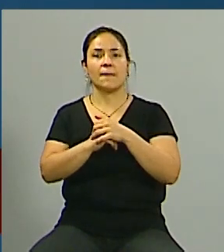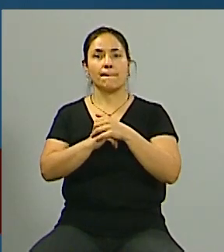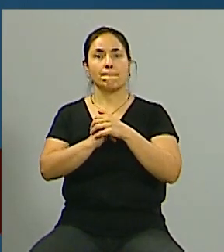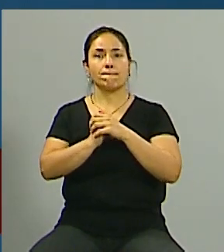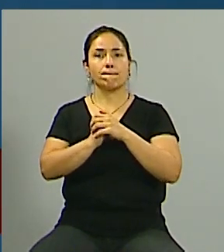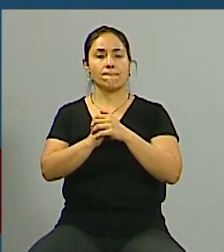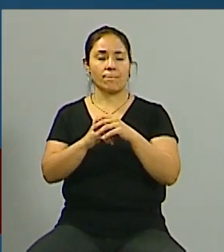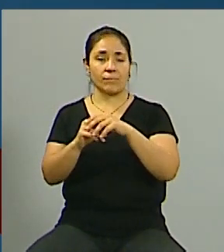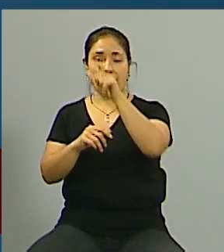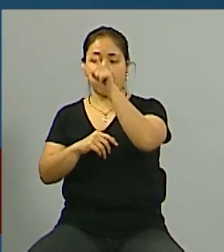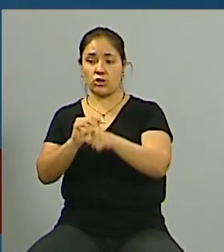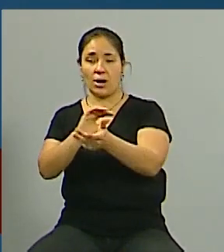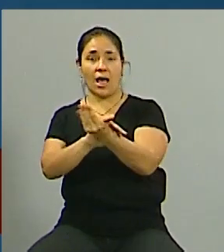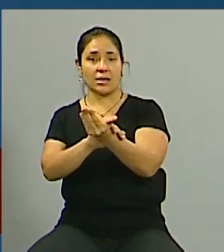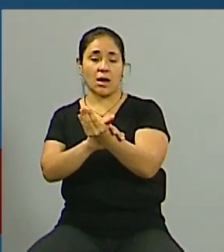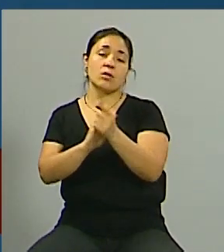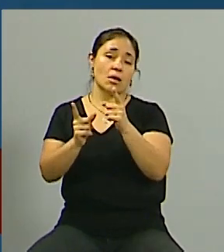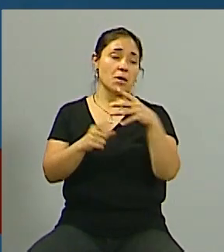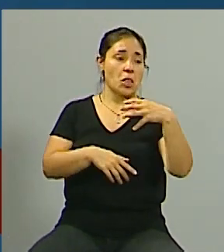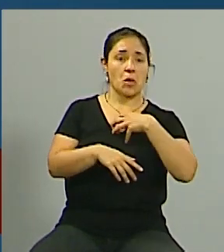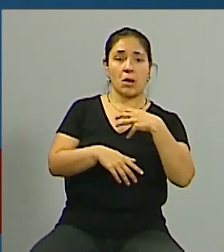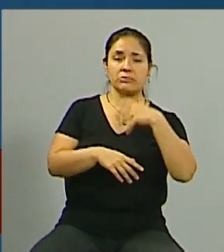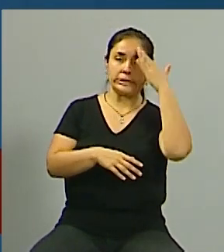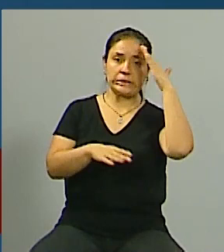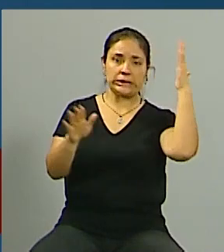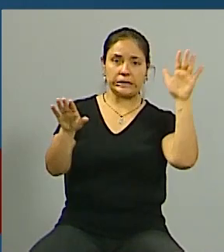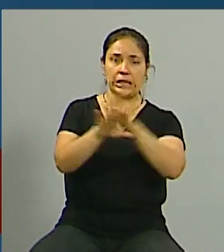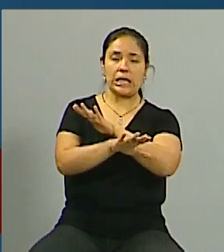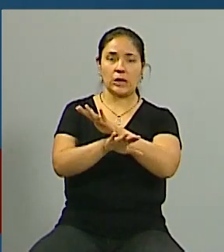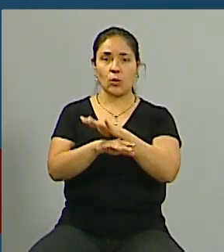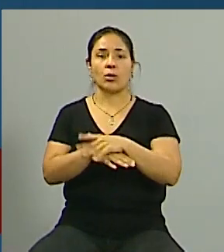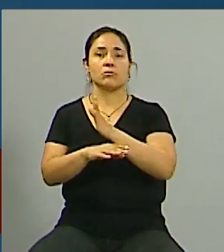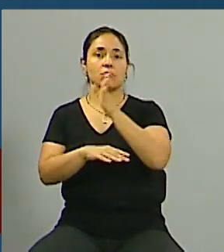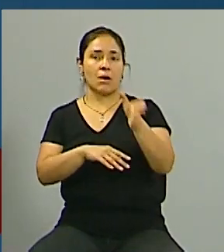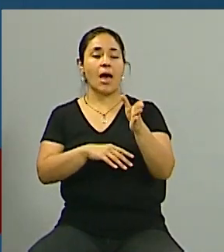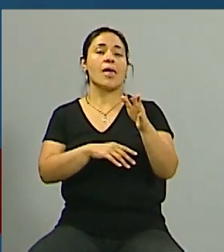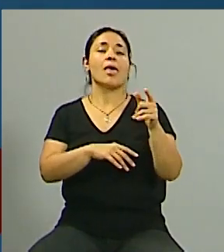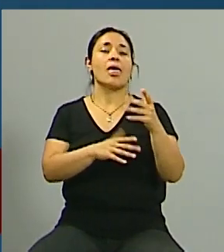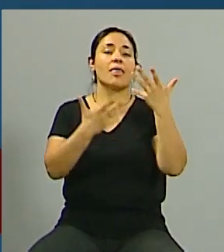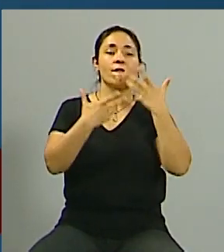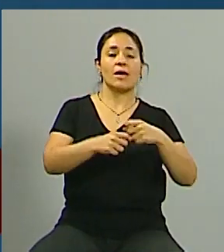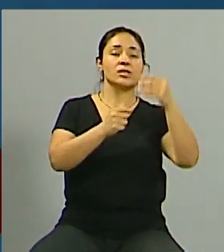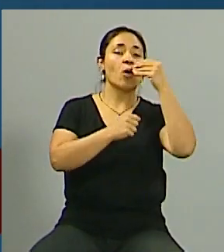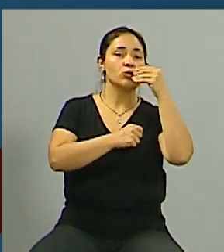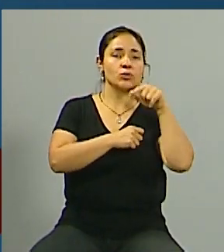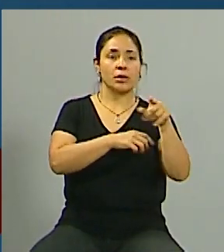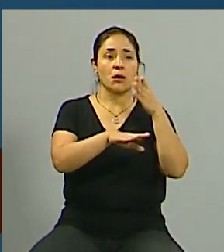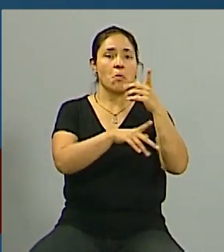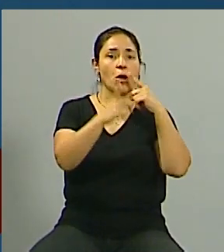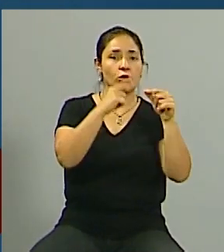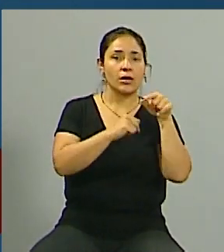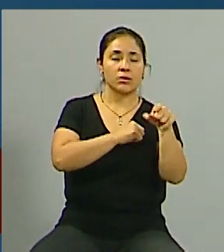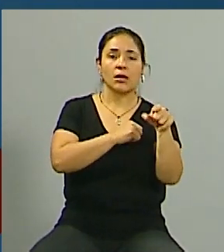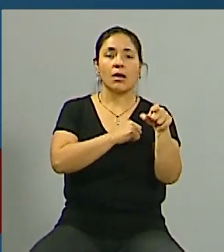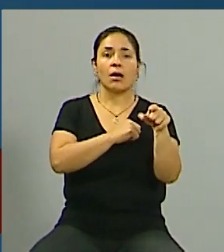ahí el inquilino o el propietario también se equivoca y va a defensa del consumidor a hacer un reclamo y no corresponde si tienen que hacer un